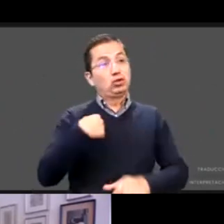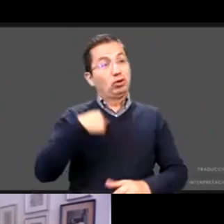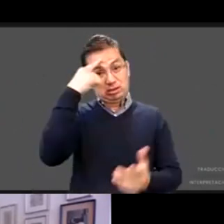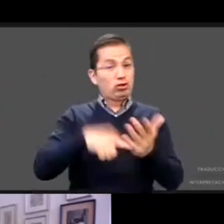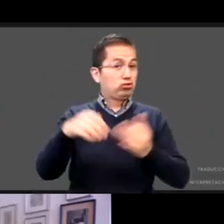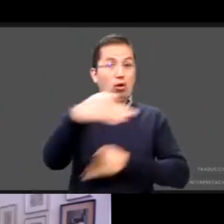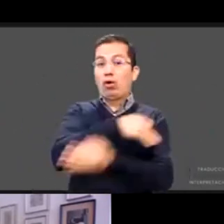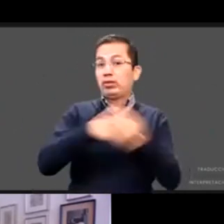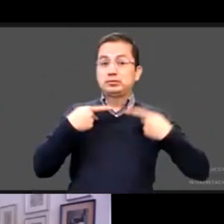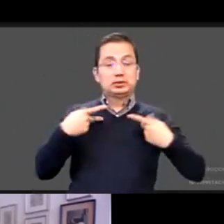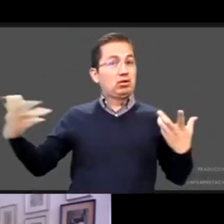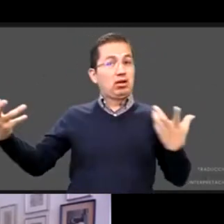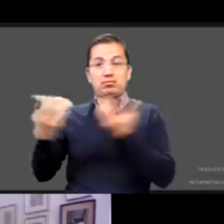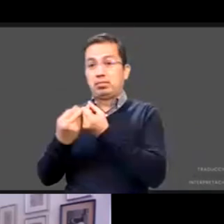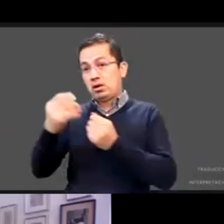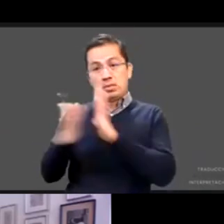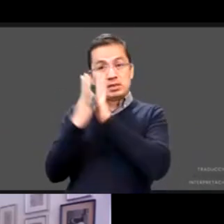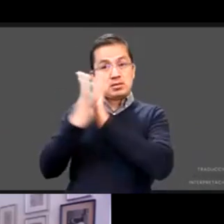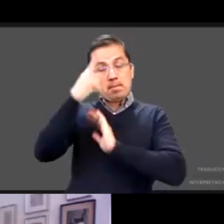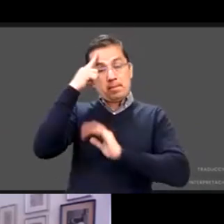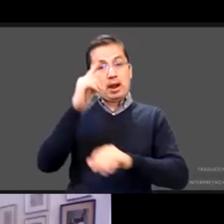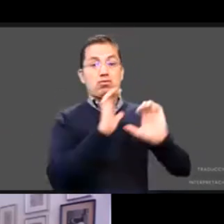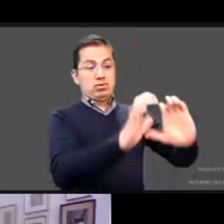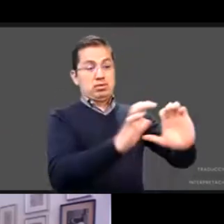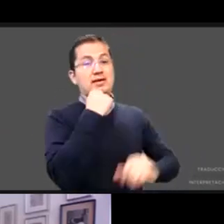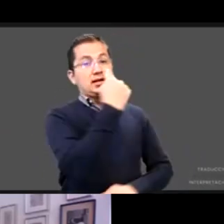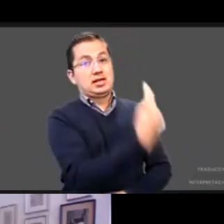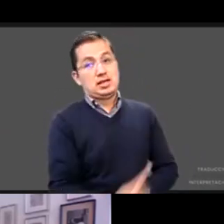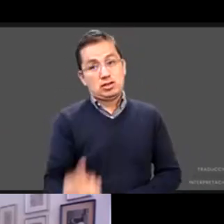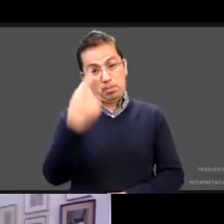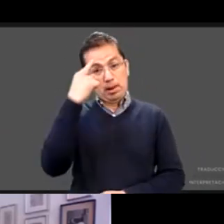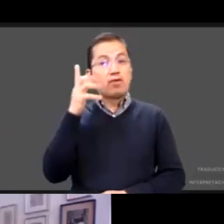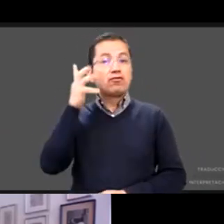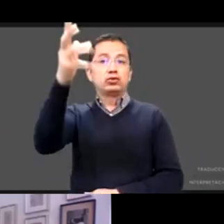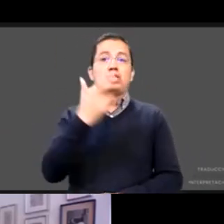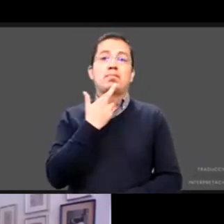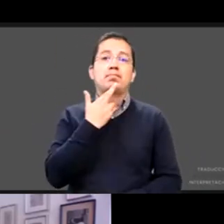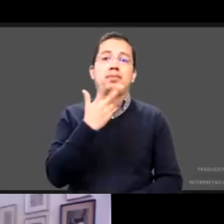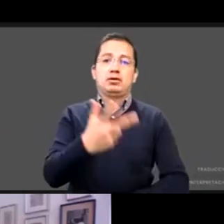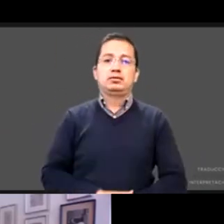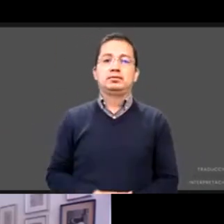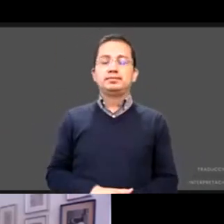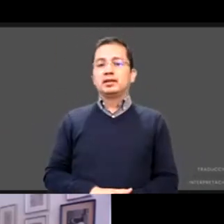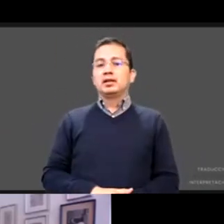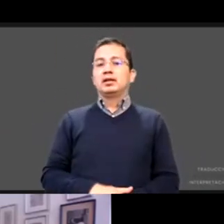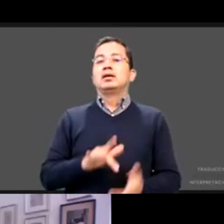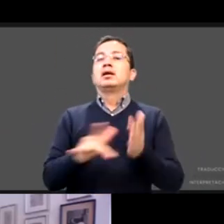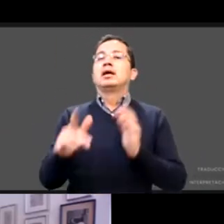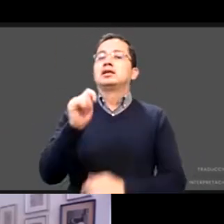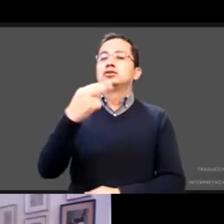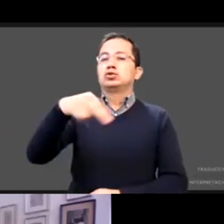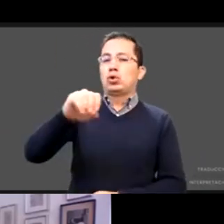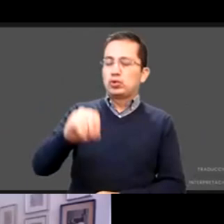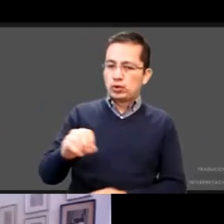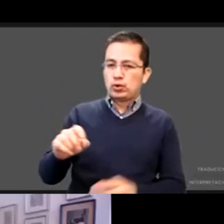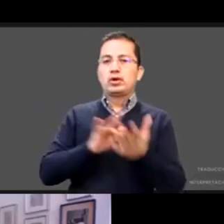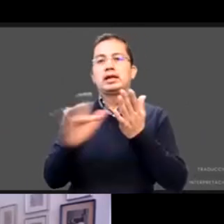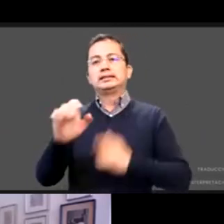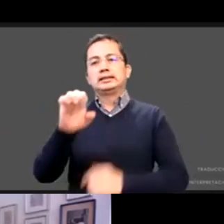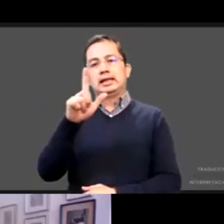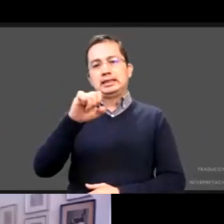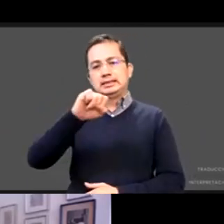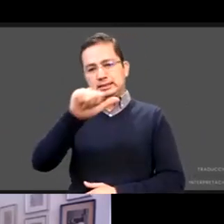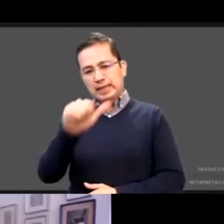vivan muchas gracias gracias Toño gracias Elisa gracias Male no solo han contestado todas las